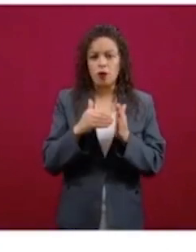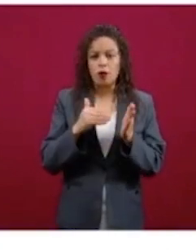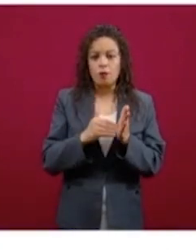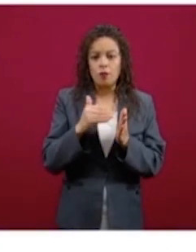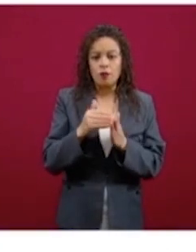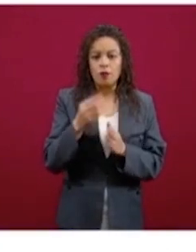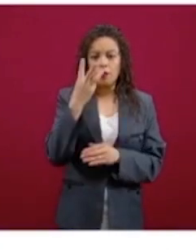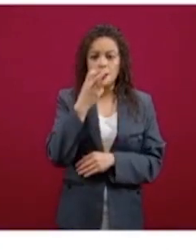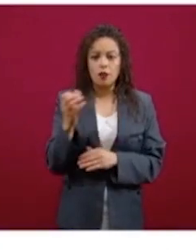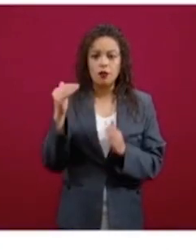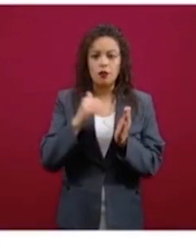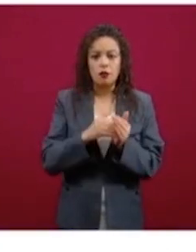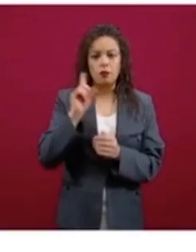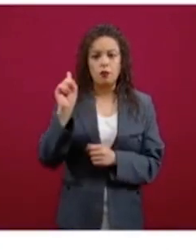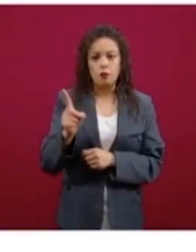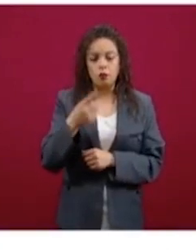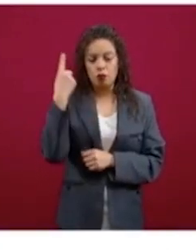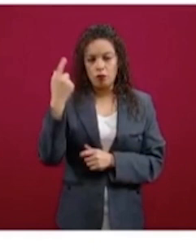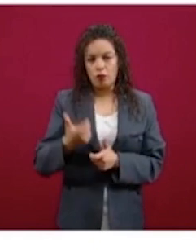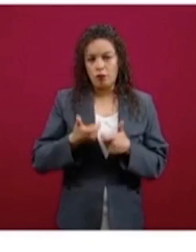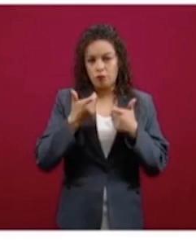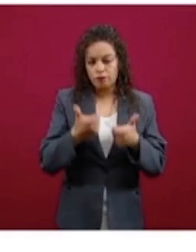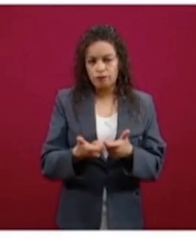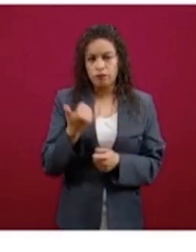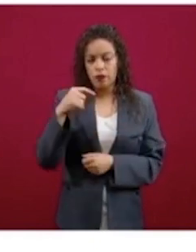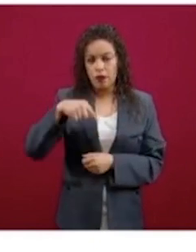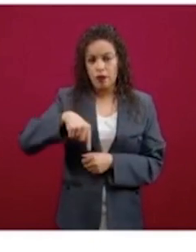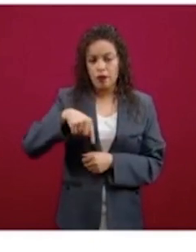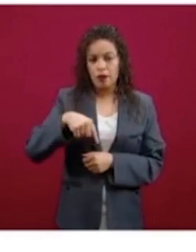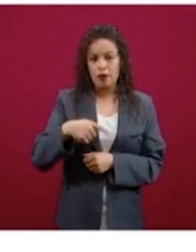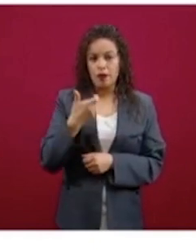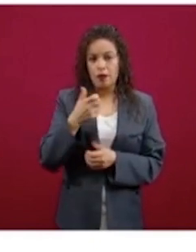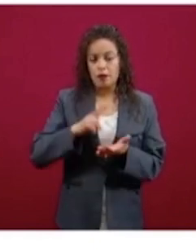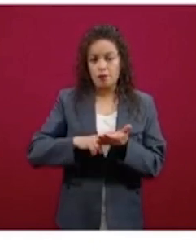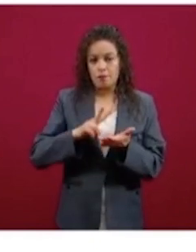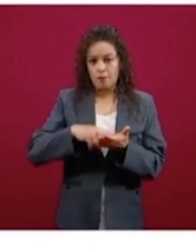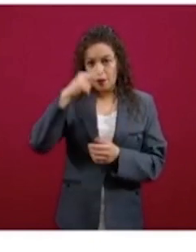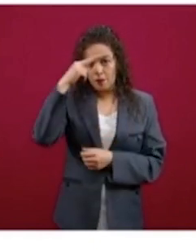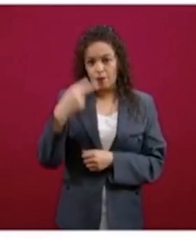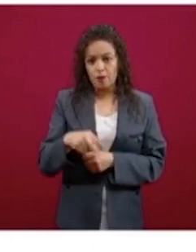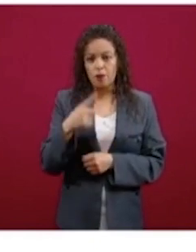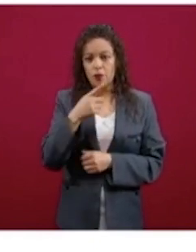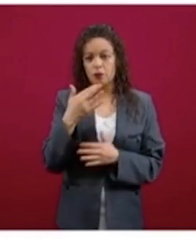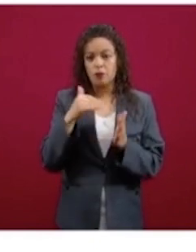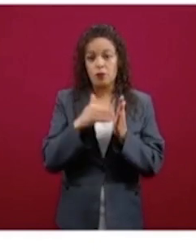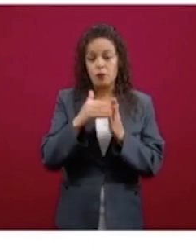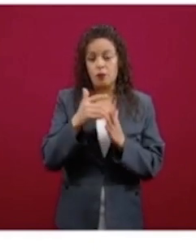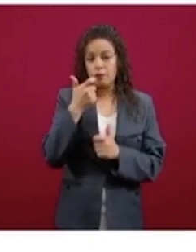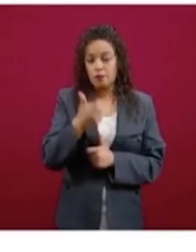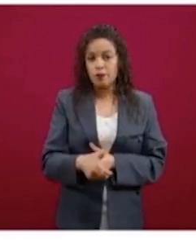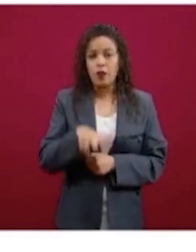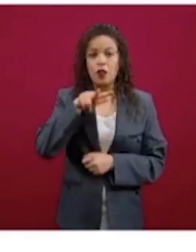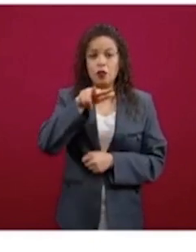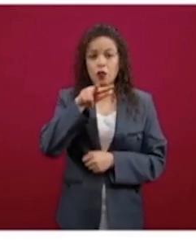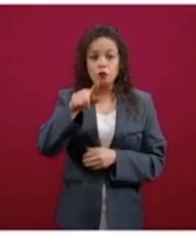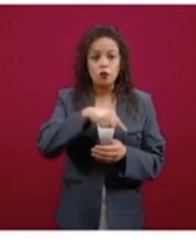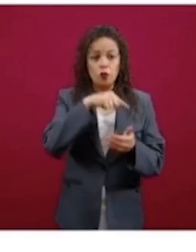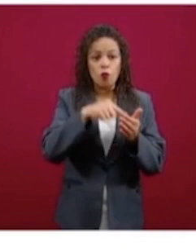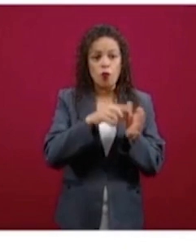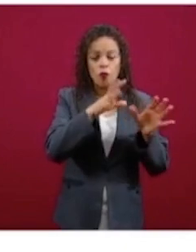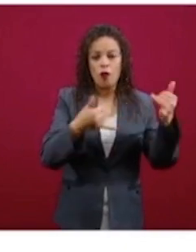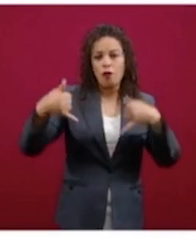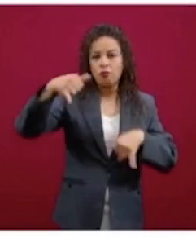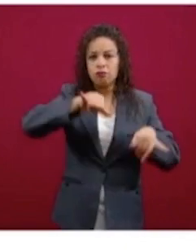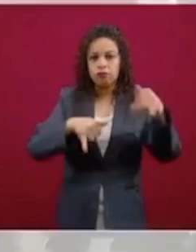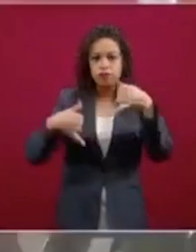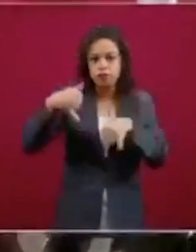.000 dólares y moneda nacional, casi 50 millones de pesos, se han destruido 18 laboratorios, una pista clandestina.